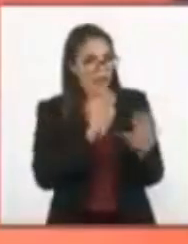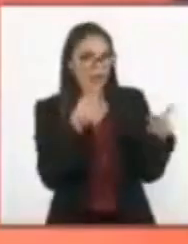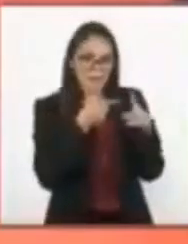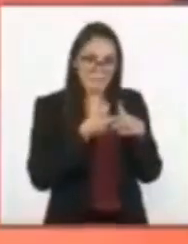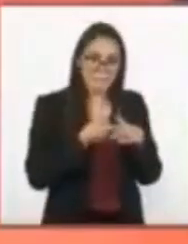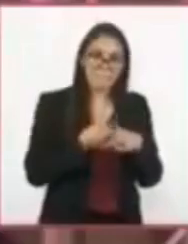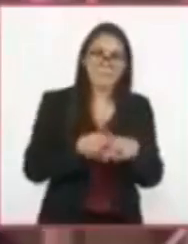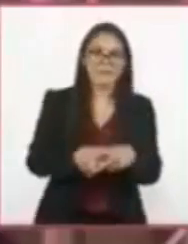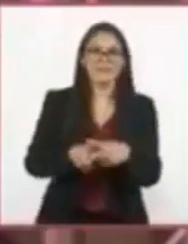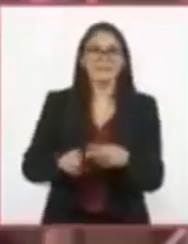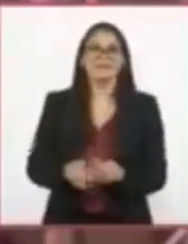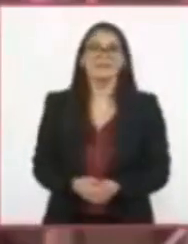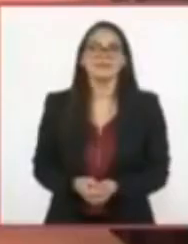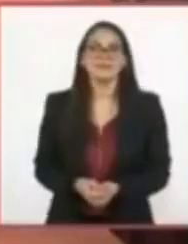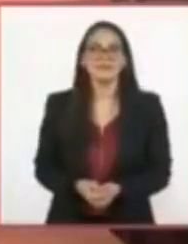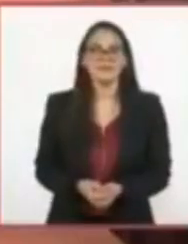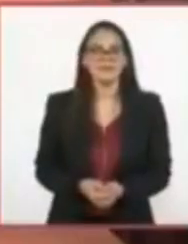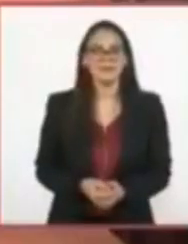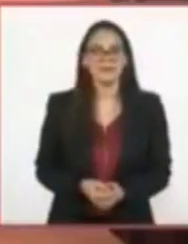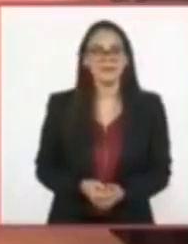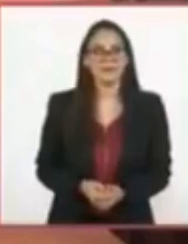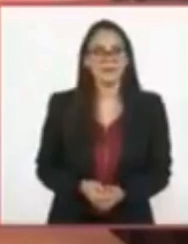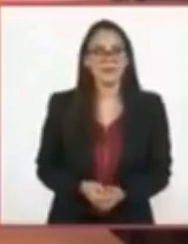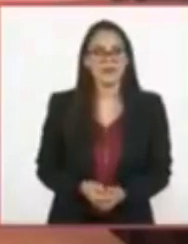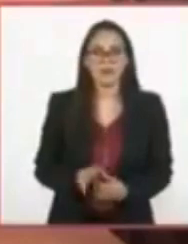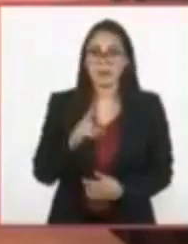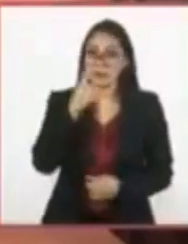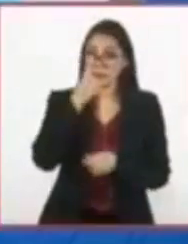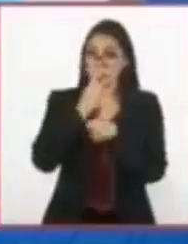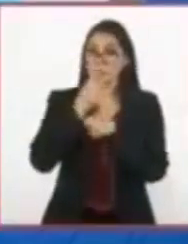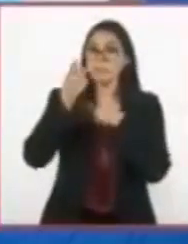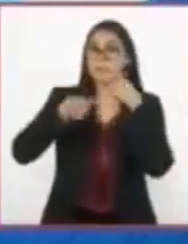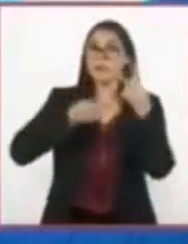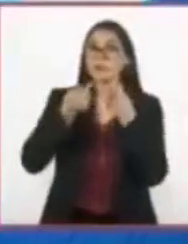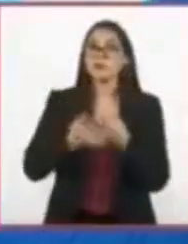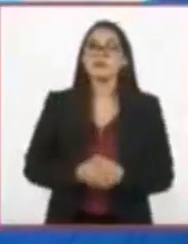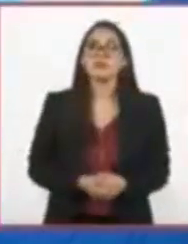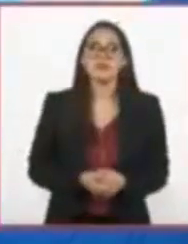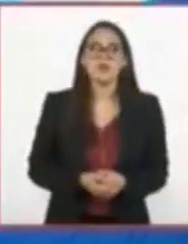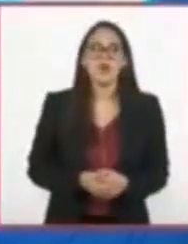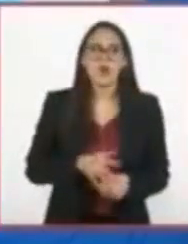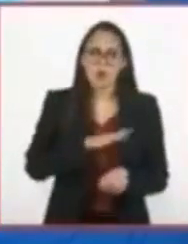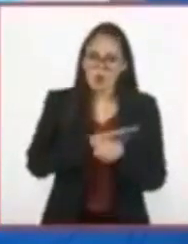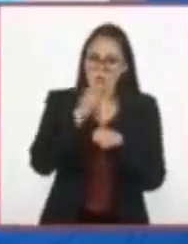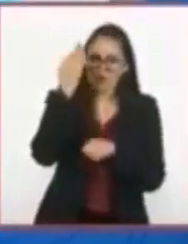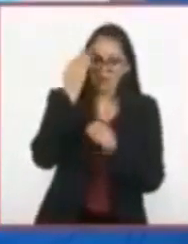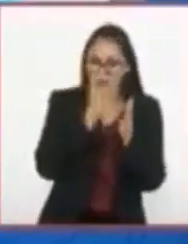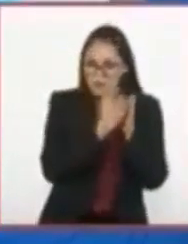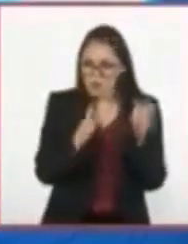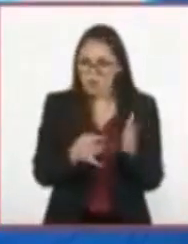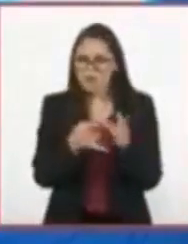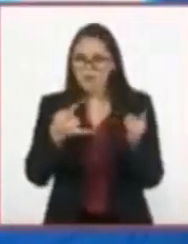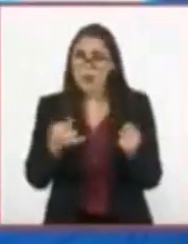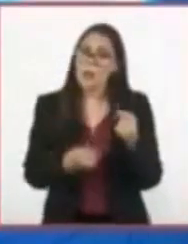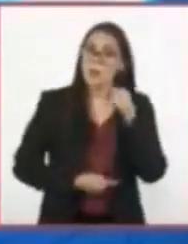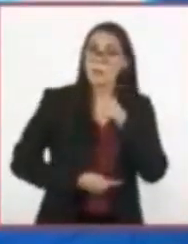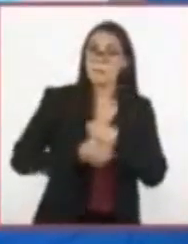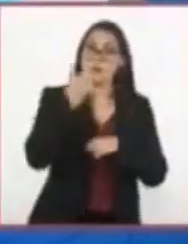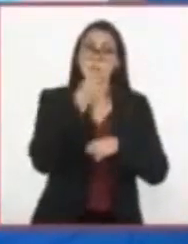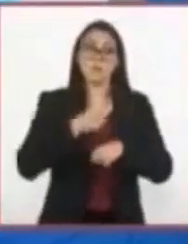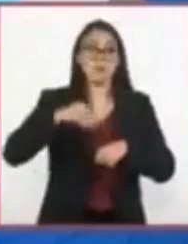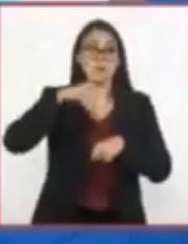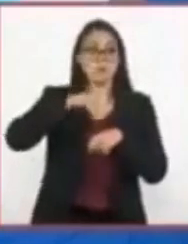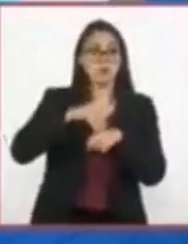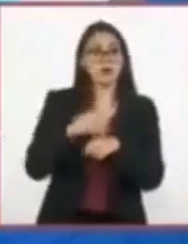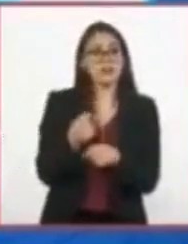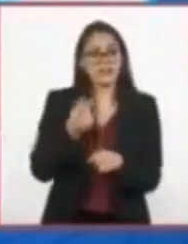¡Comenzamos! Primera pregunta. ¿En qué periodo histórico se crearon los primeros antecedentes